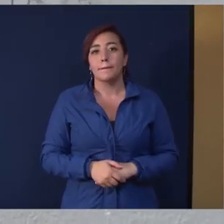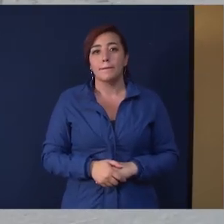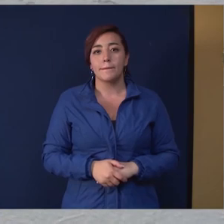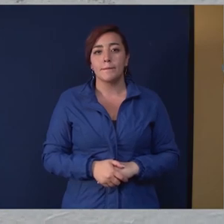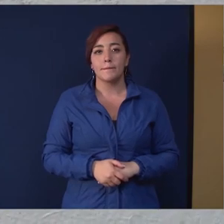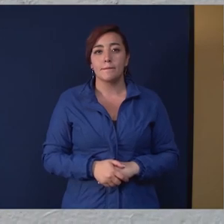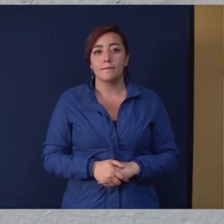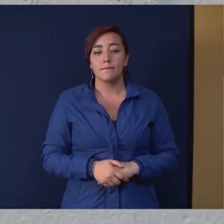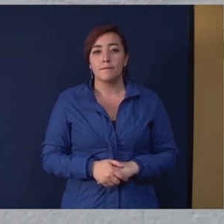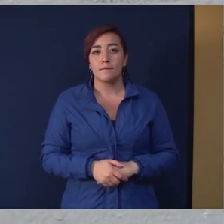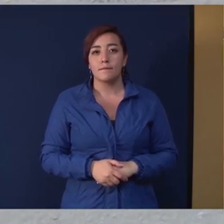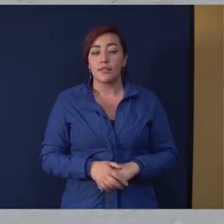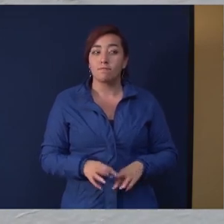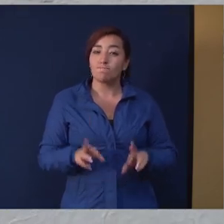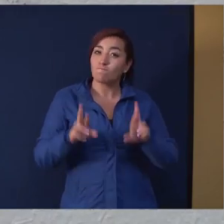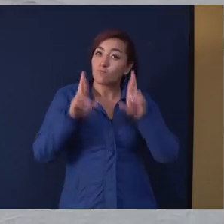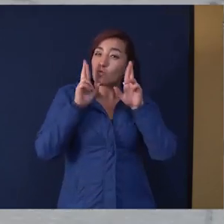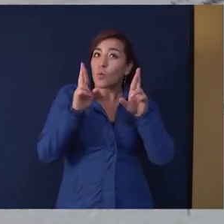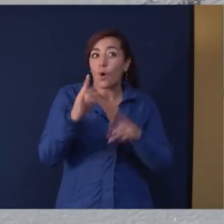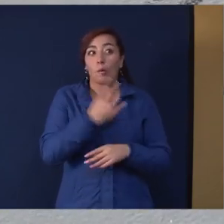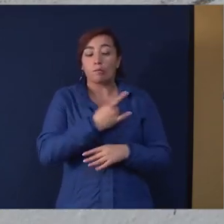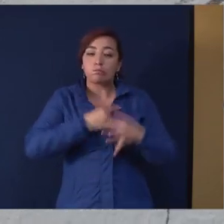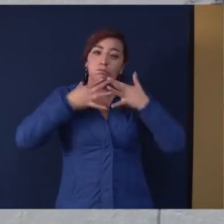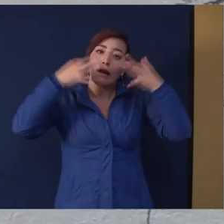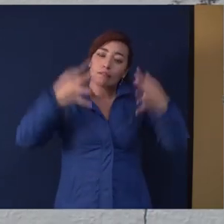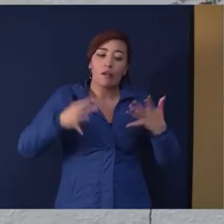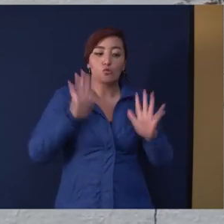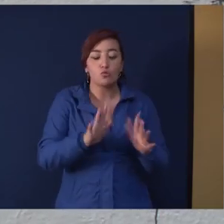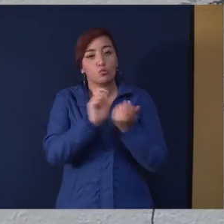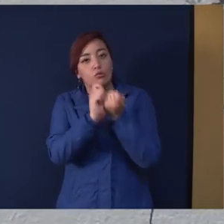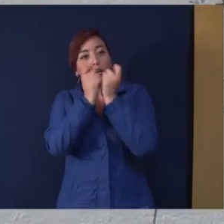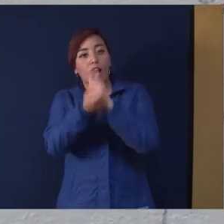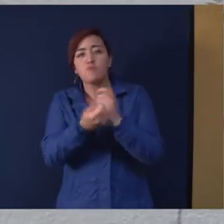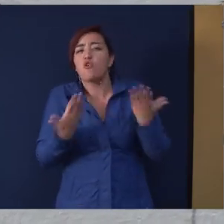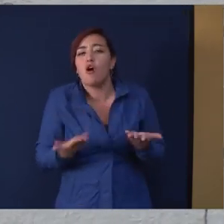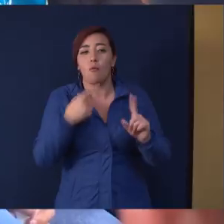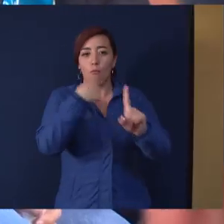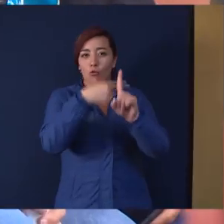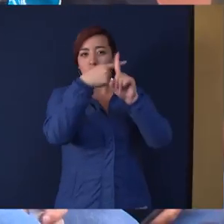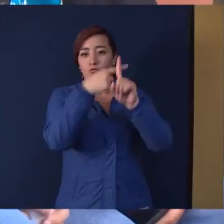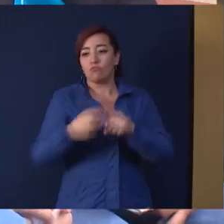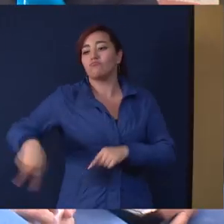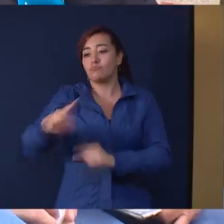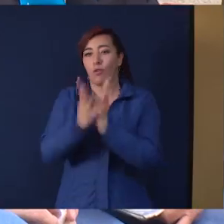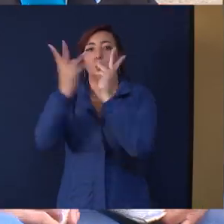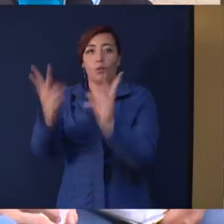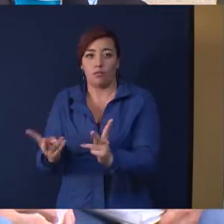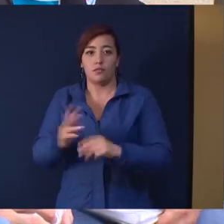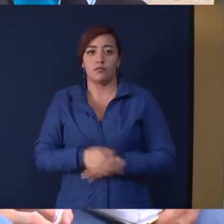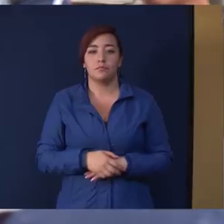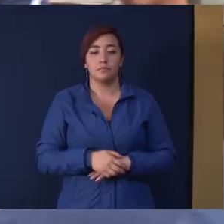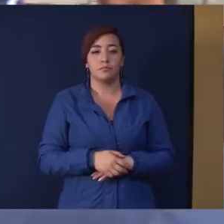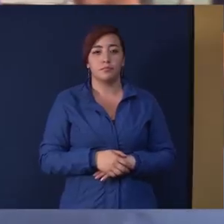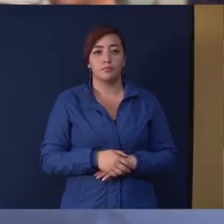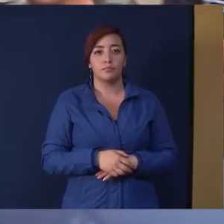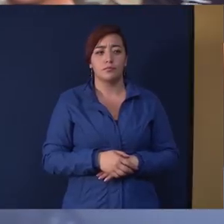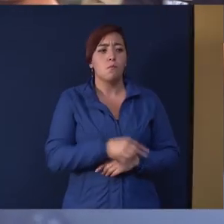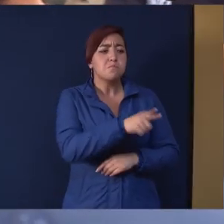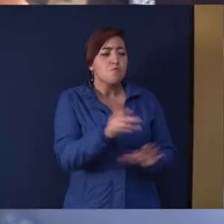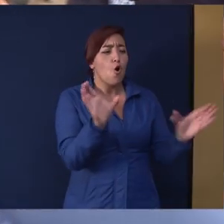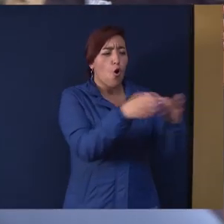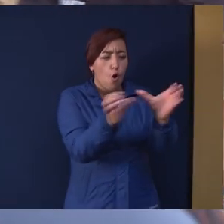la universidad entre en un proceso de cambio que sea positivo para los estudiantes Están distintas